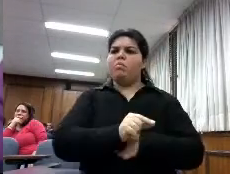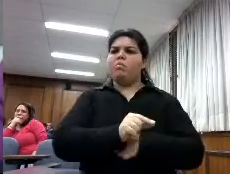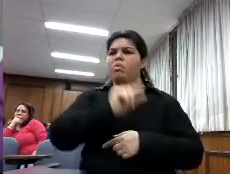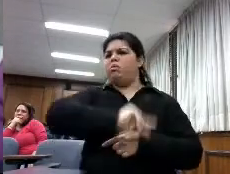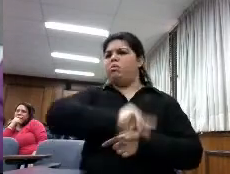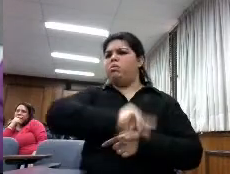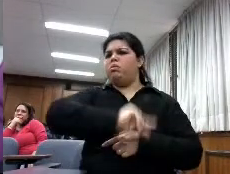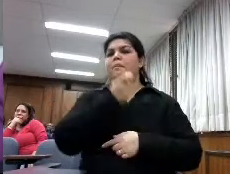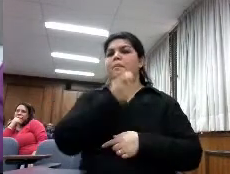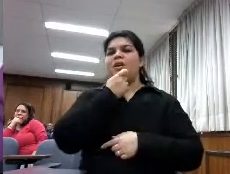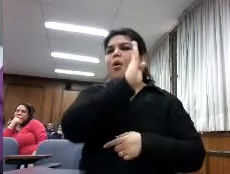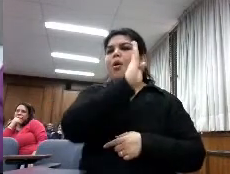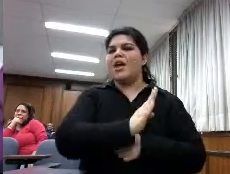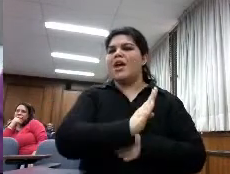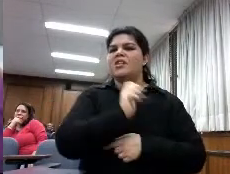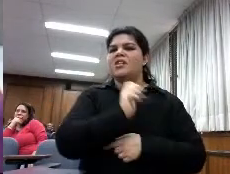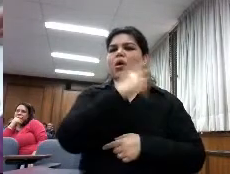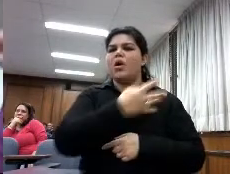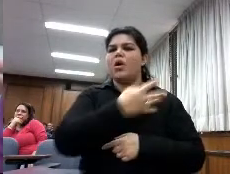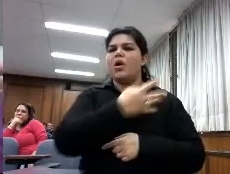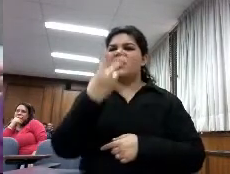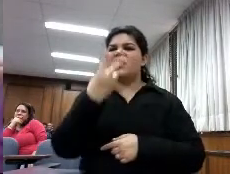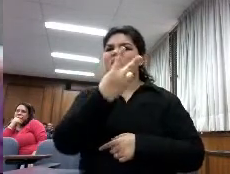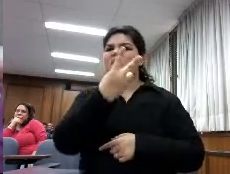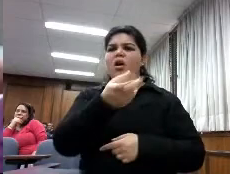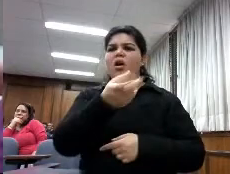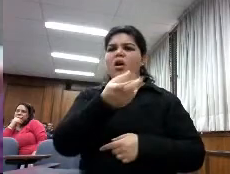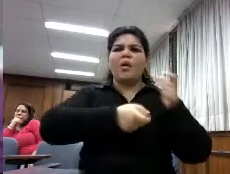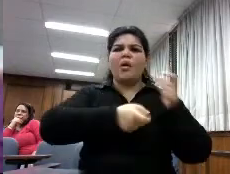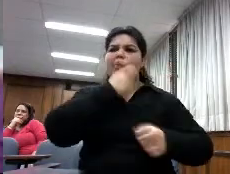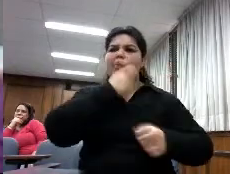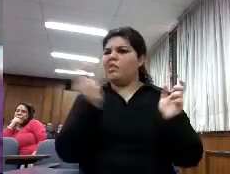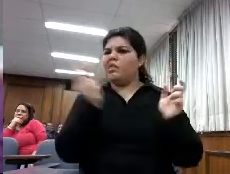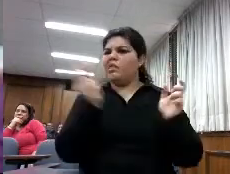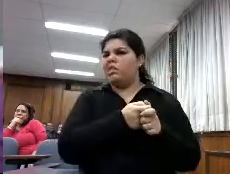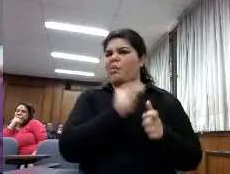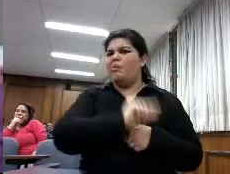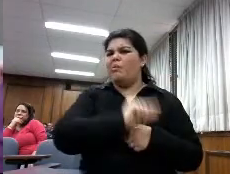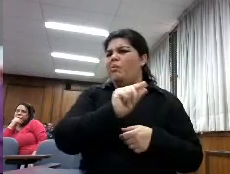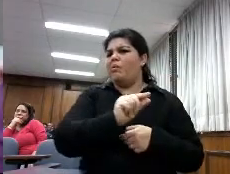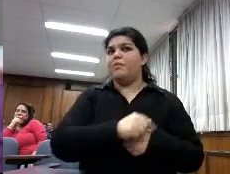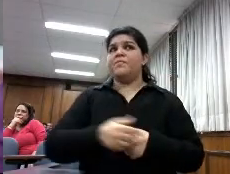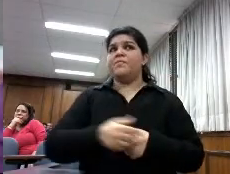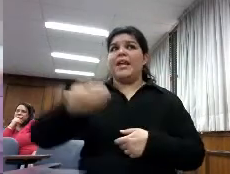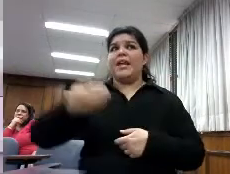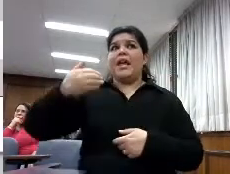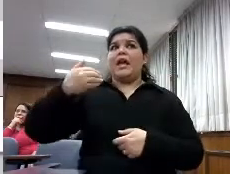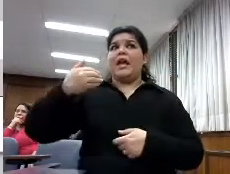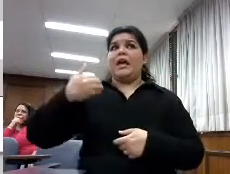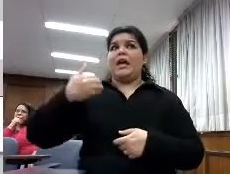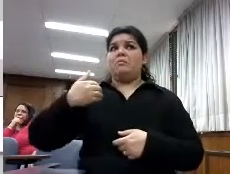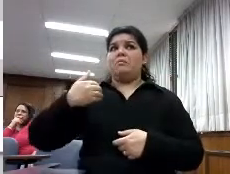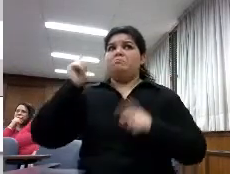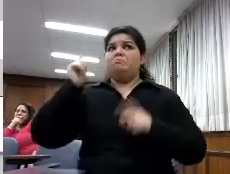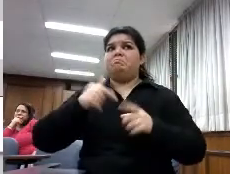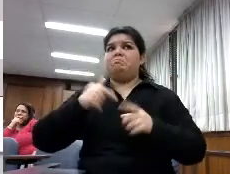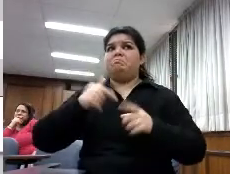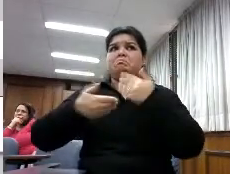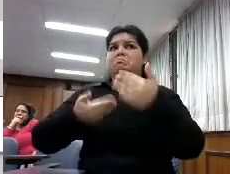tenemos 42 respuestas únicamente también Argentina no participó muy activamente no hubo